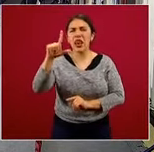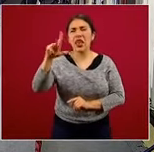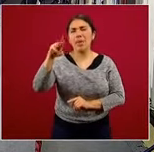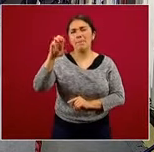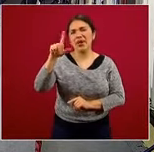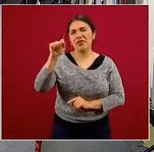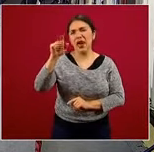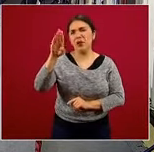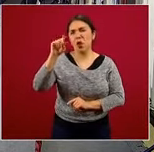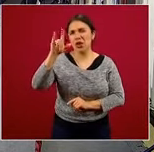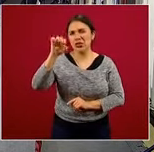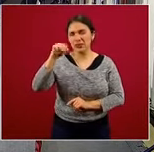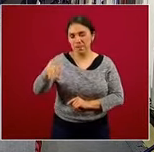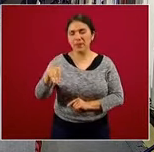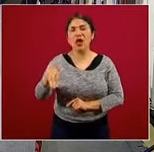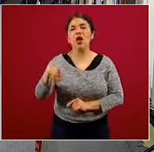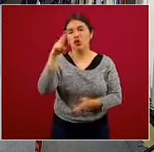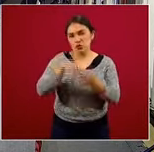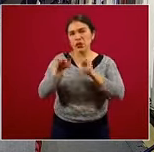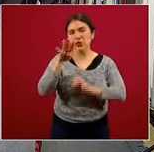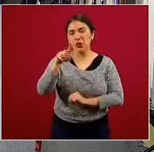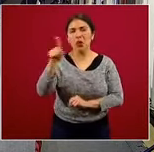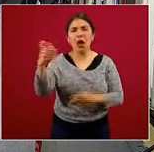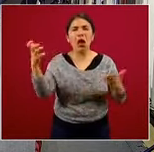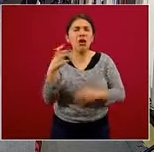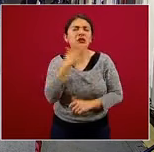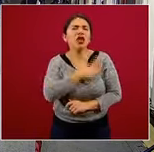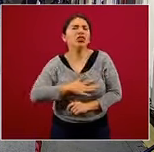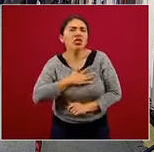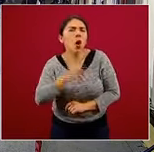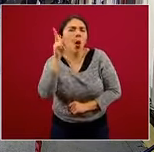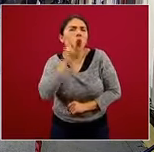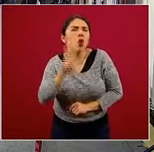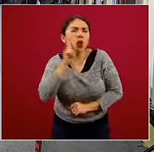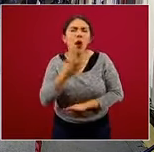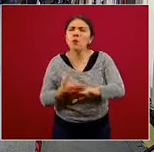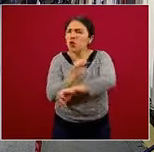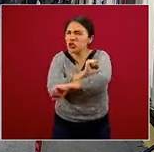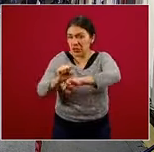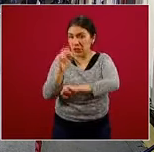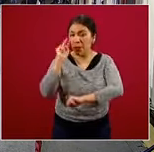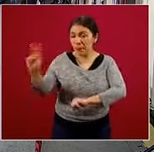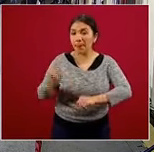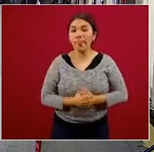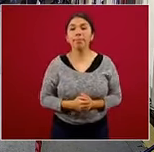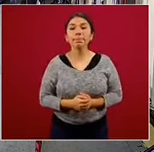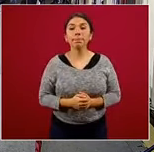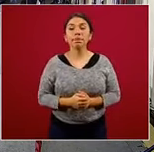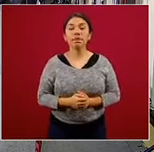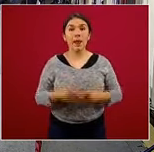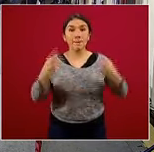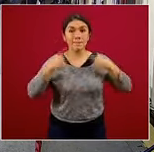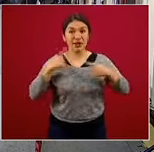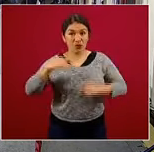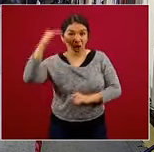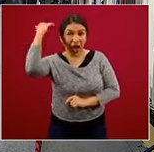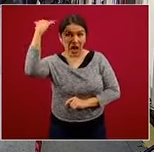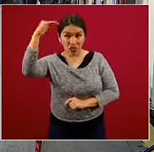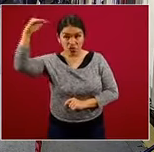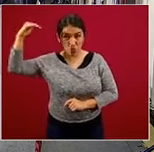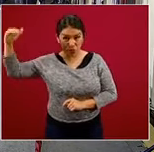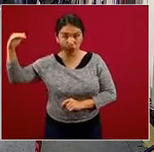en 2019 y lo que él hizo fue un experimento relativamente sencillo. A adultos